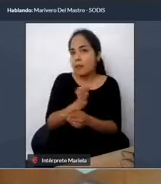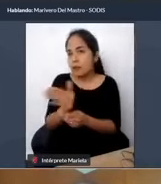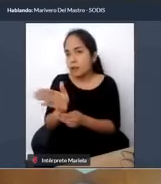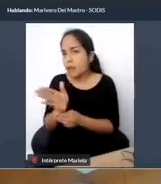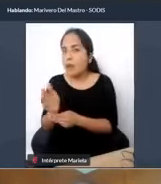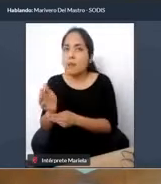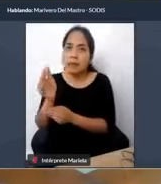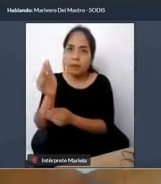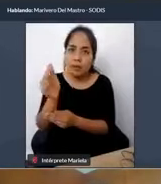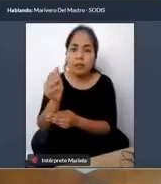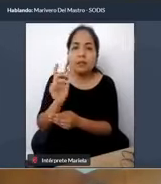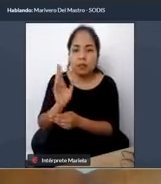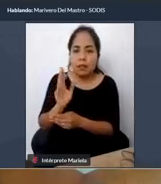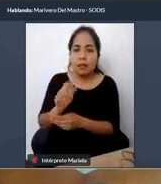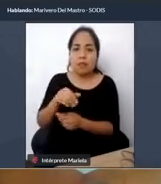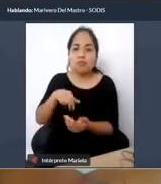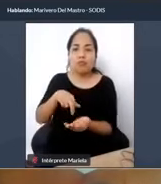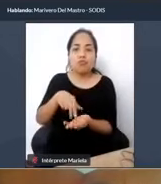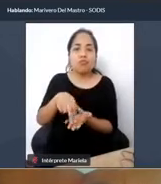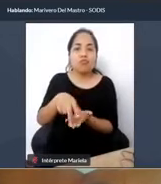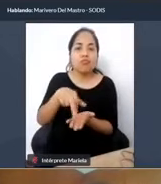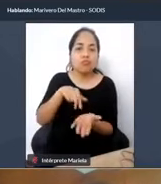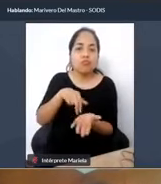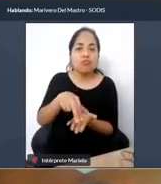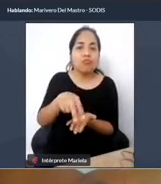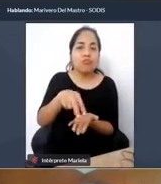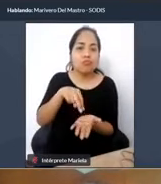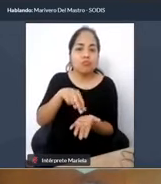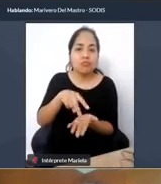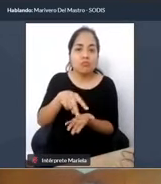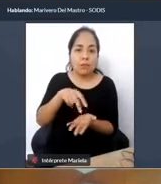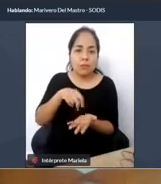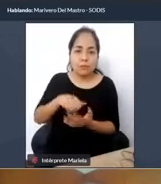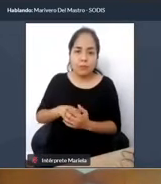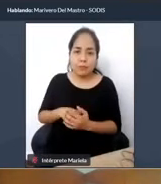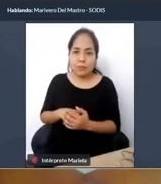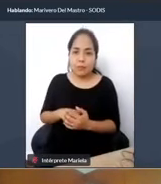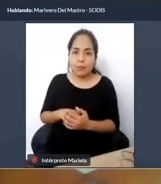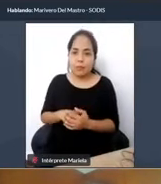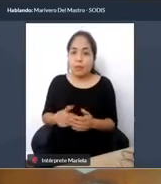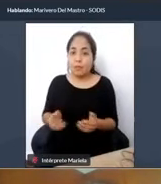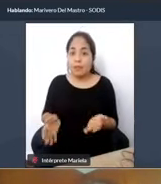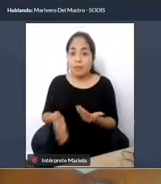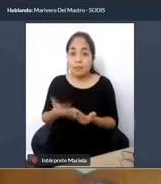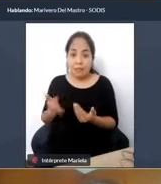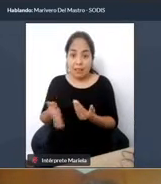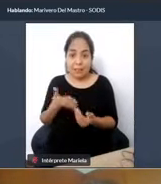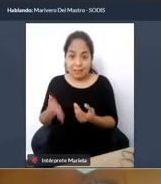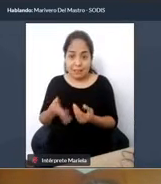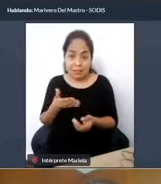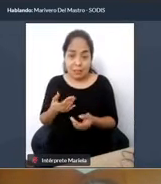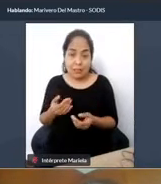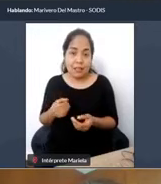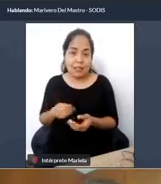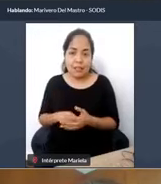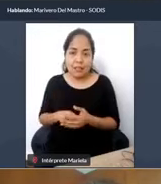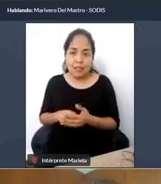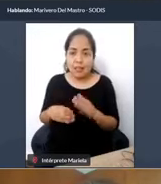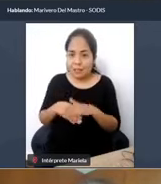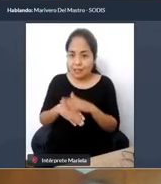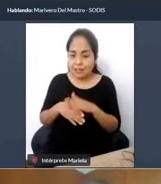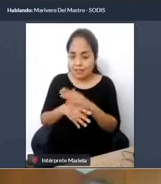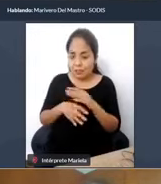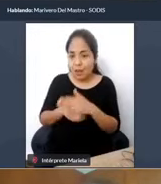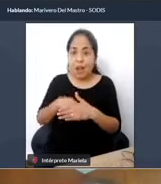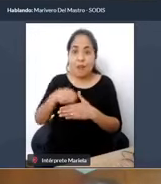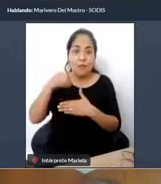término, ¿no? Esto serviría mucho, por ejemplo, para la cuestión de accesibilidad fuera de las estaciones del metro, ¿no?, para poder llegar a